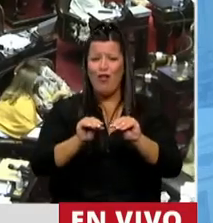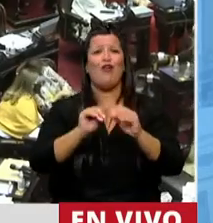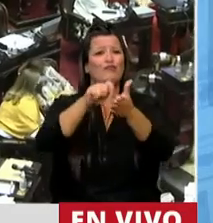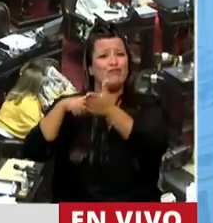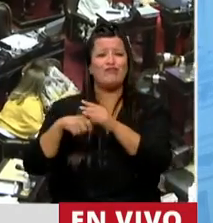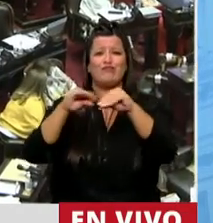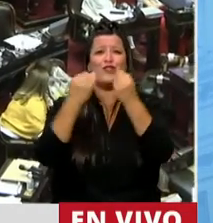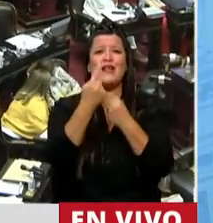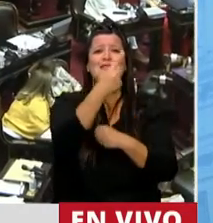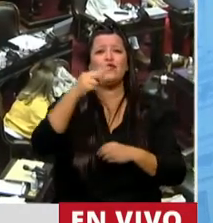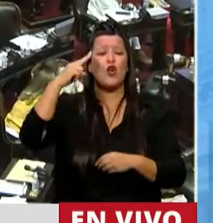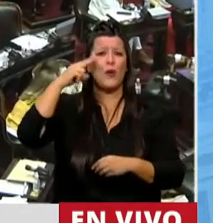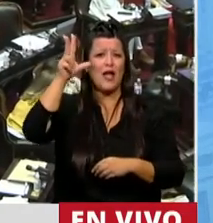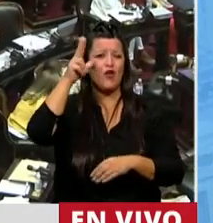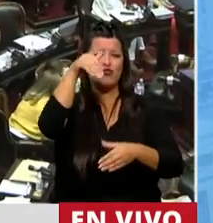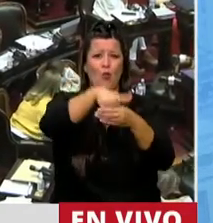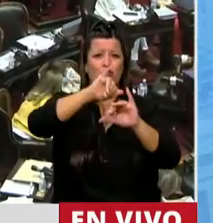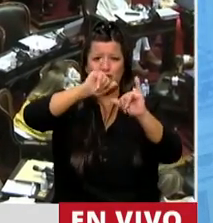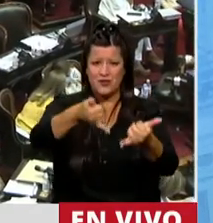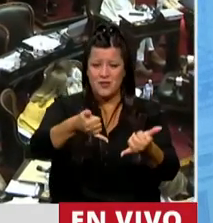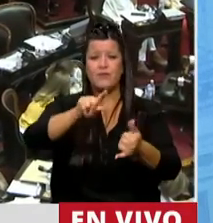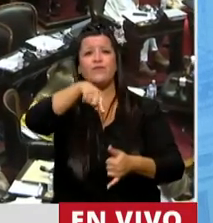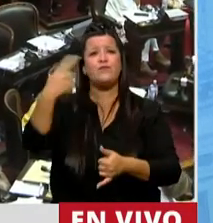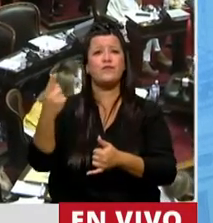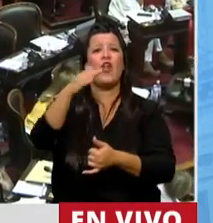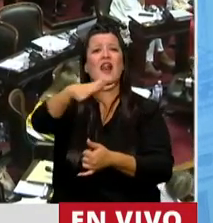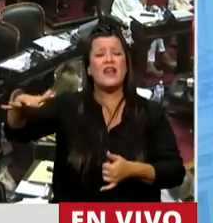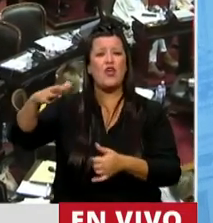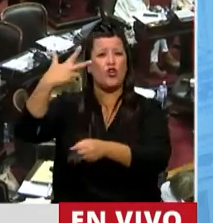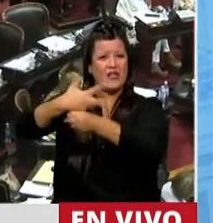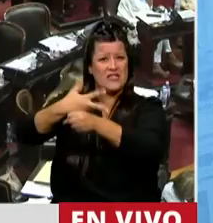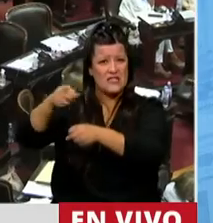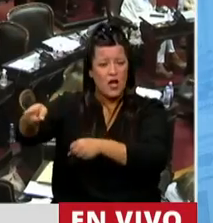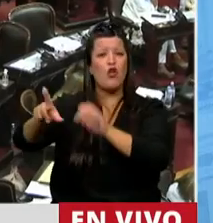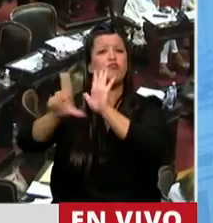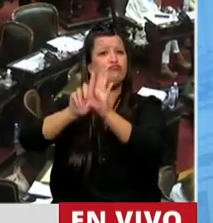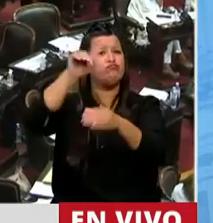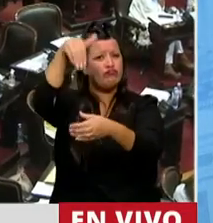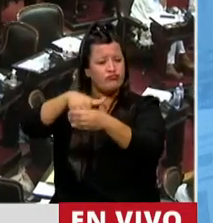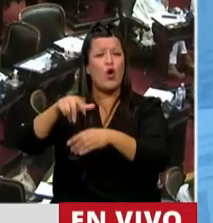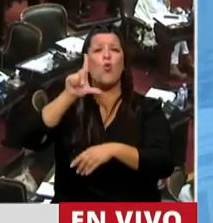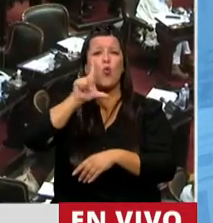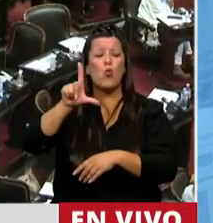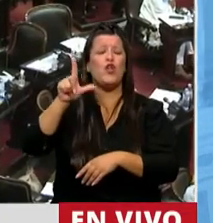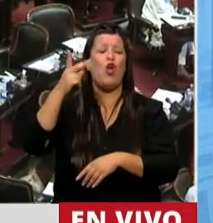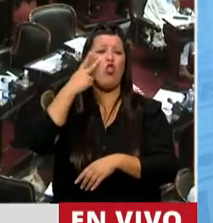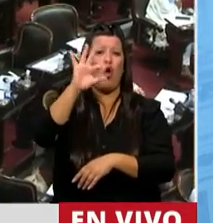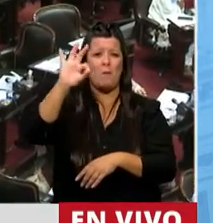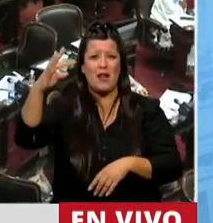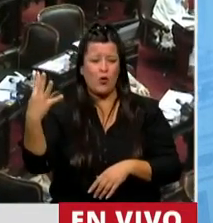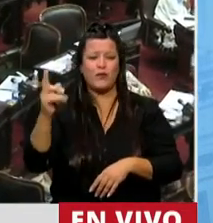198 votos positivos. La de Río Tercero se votó en esta Cámara en julio del 2014,